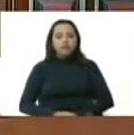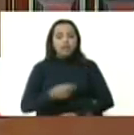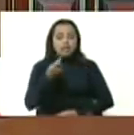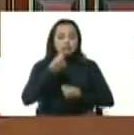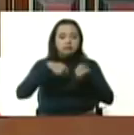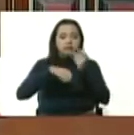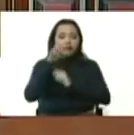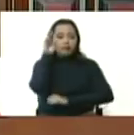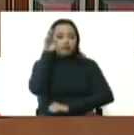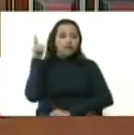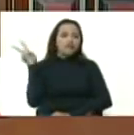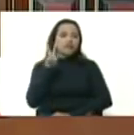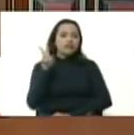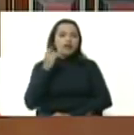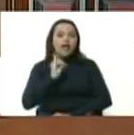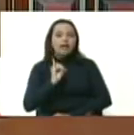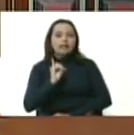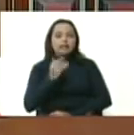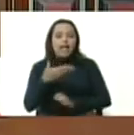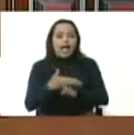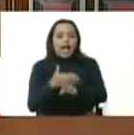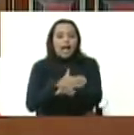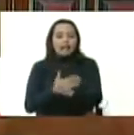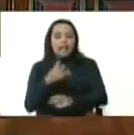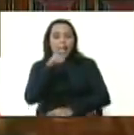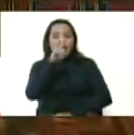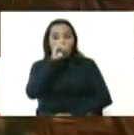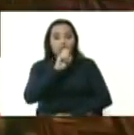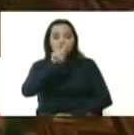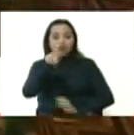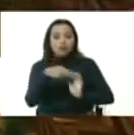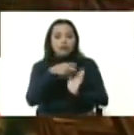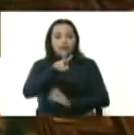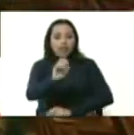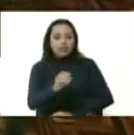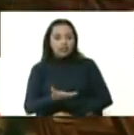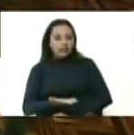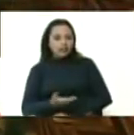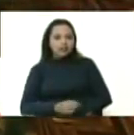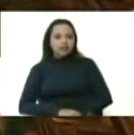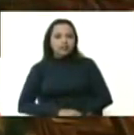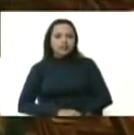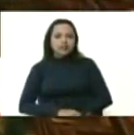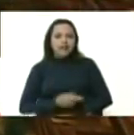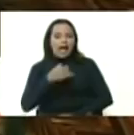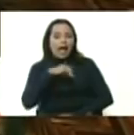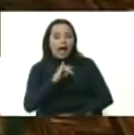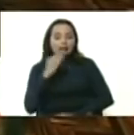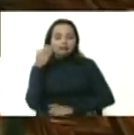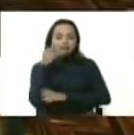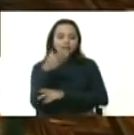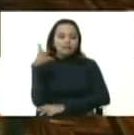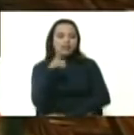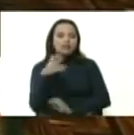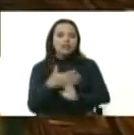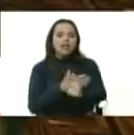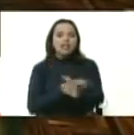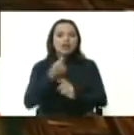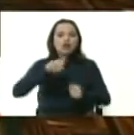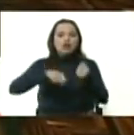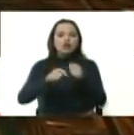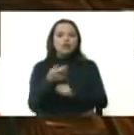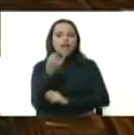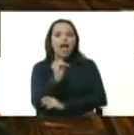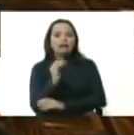Venezuela está llegando temprano en el año 2020 pues estamos llegando temprano a la economía que va a regir